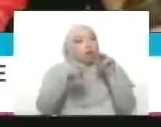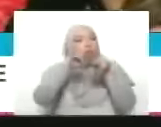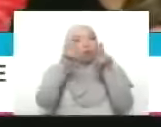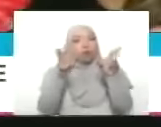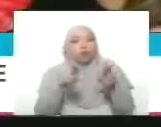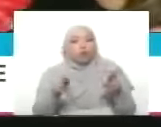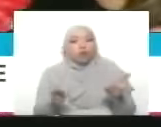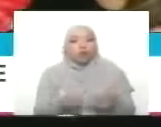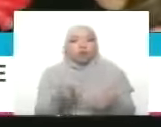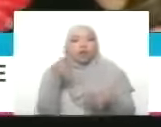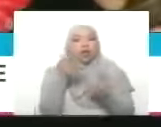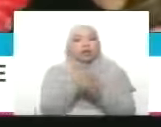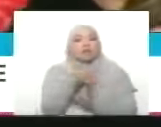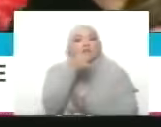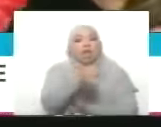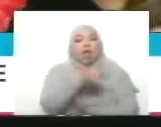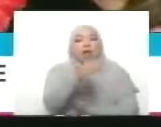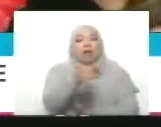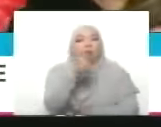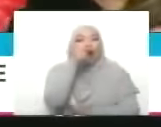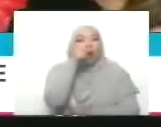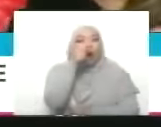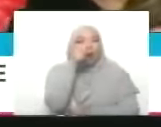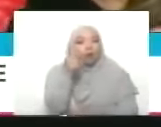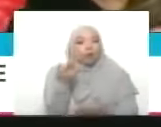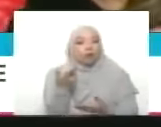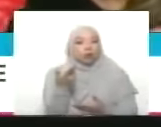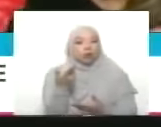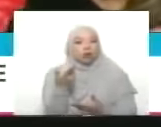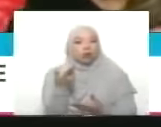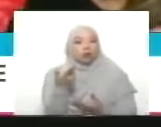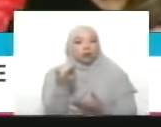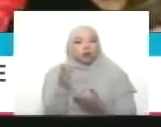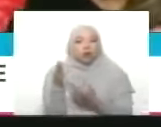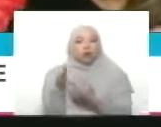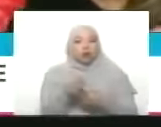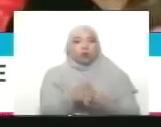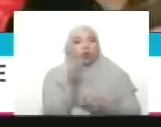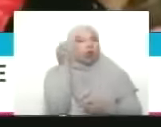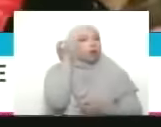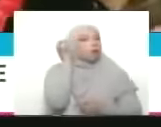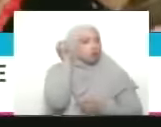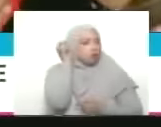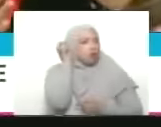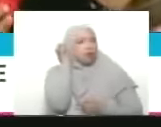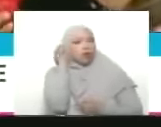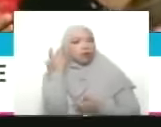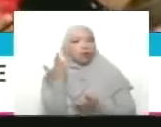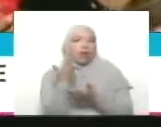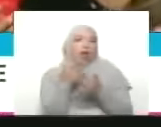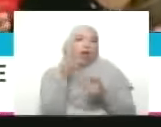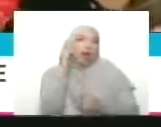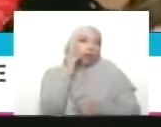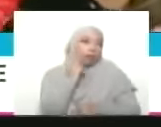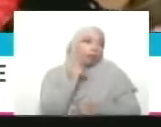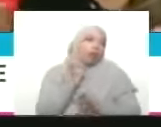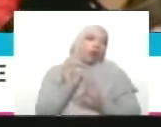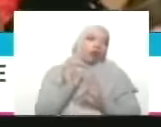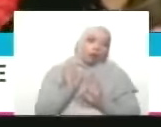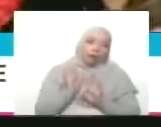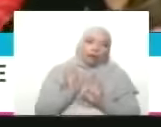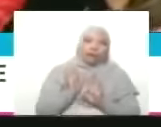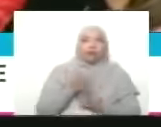en los espacios públicos en general solamente a hombres excluiremos si de la cuenta por supuesto al padre libertador Simón Bolívar porque